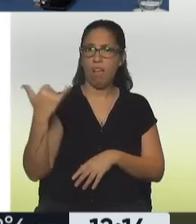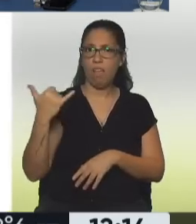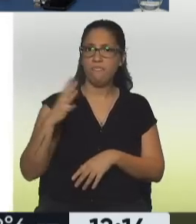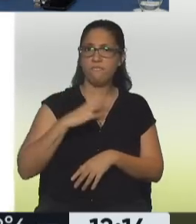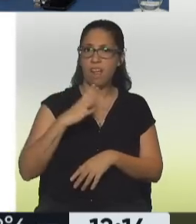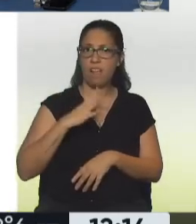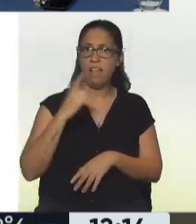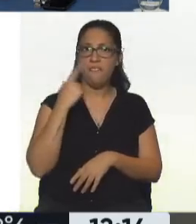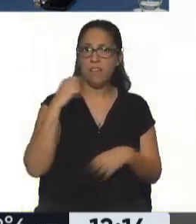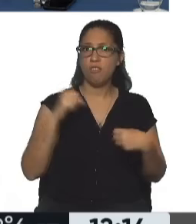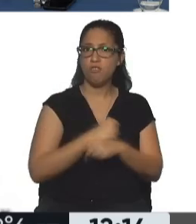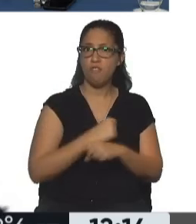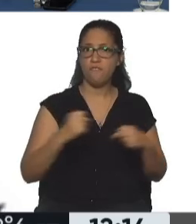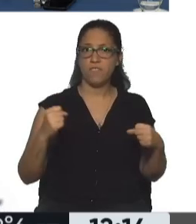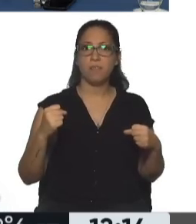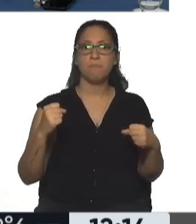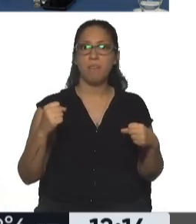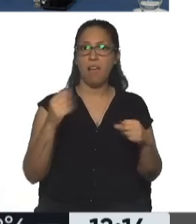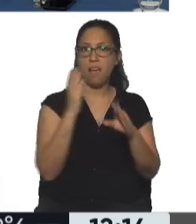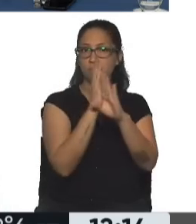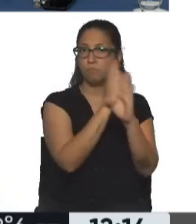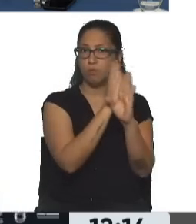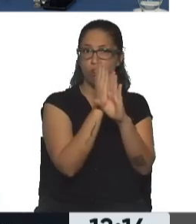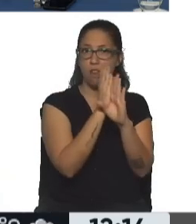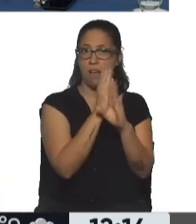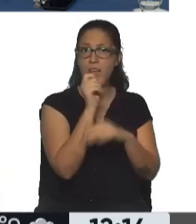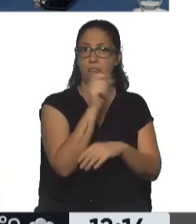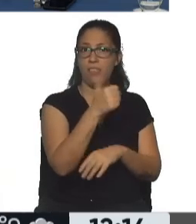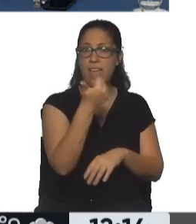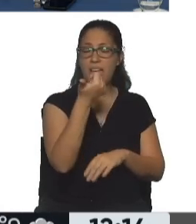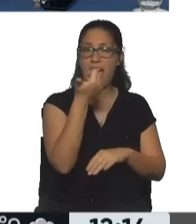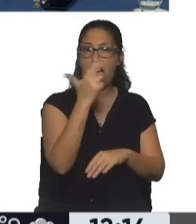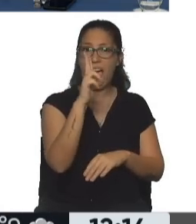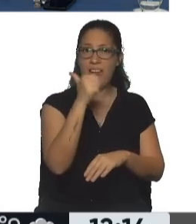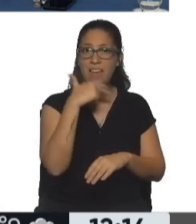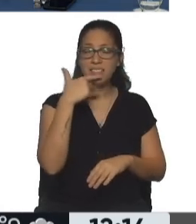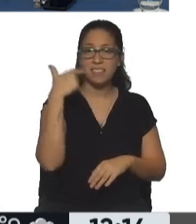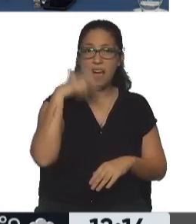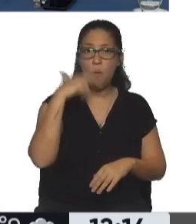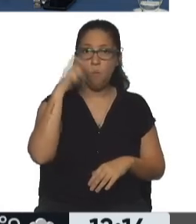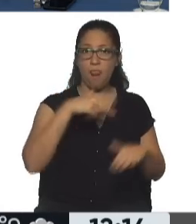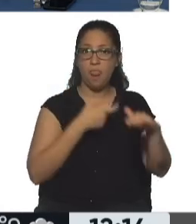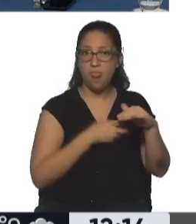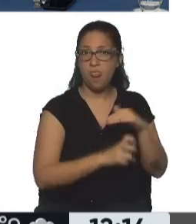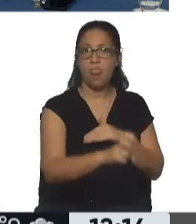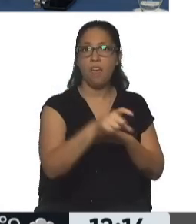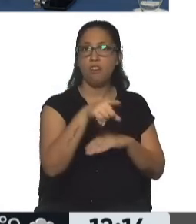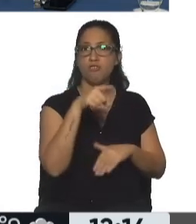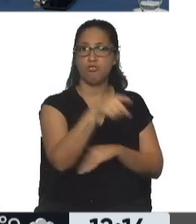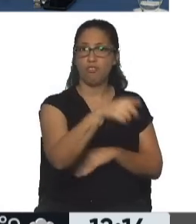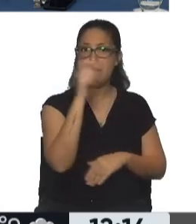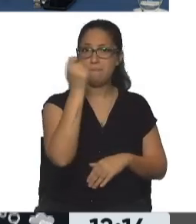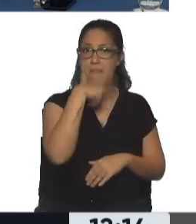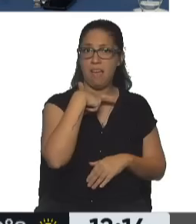o no el sobreseguimiento del espionaje por el Ara San Juan en contra de Mauricio Macri,